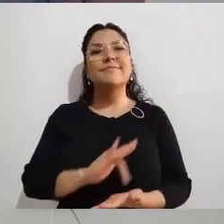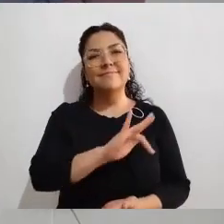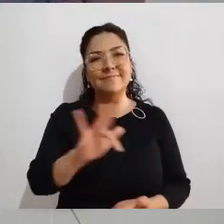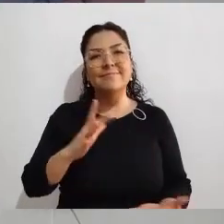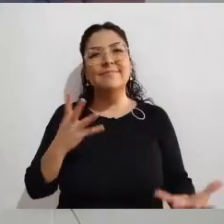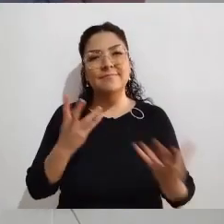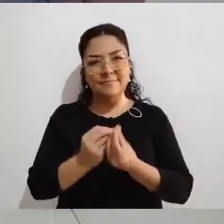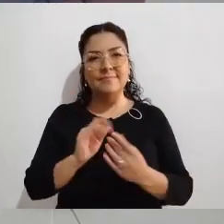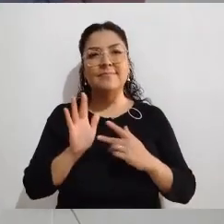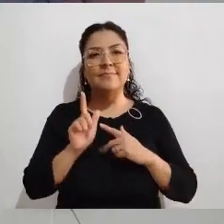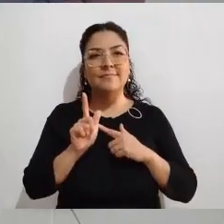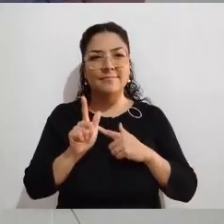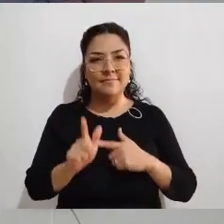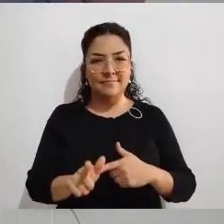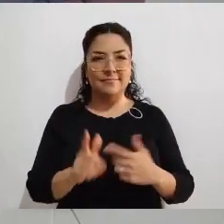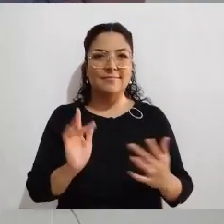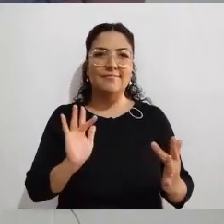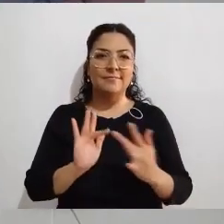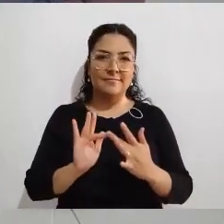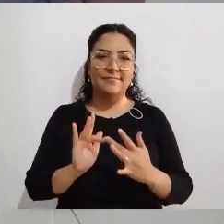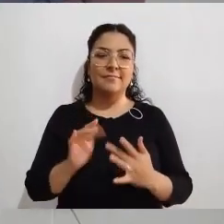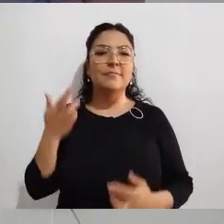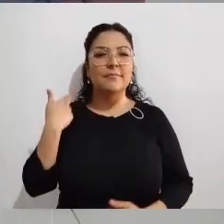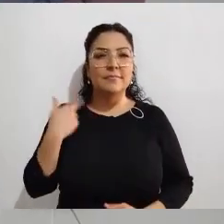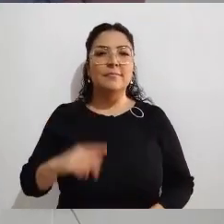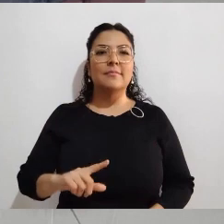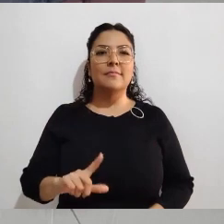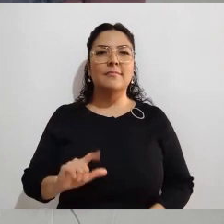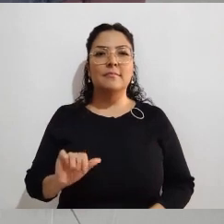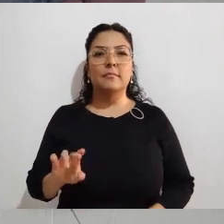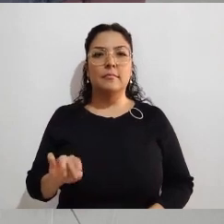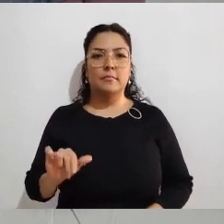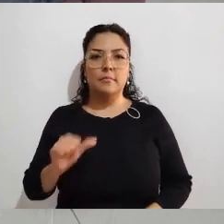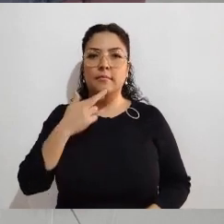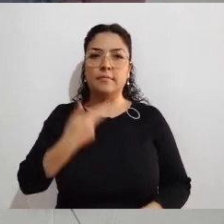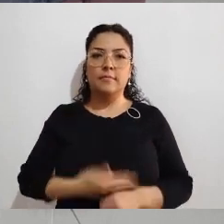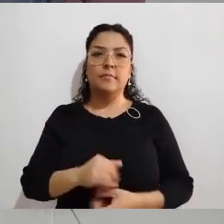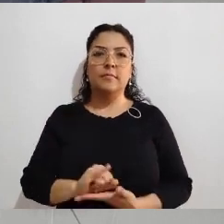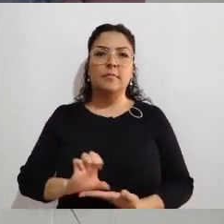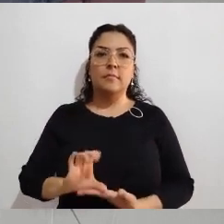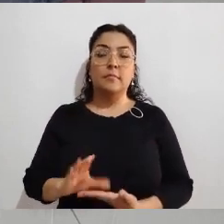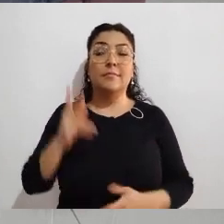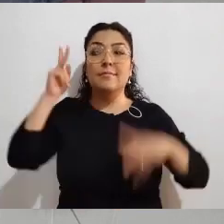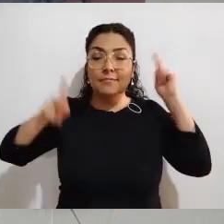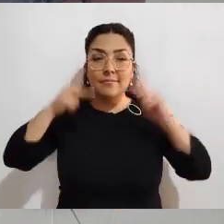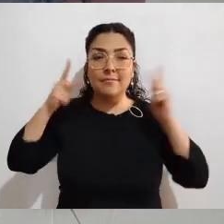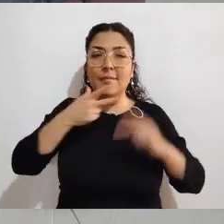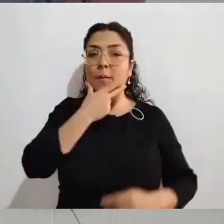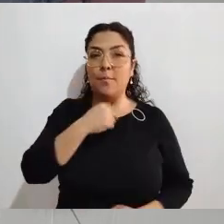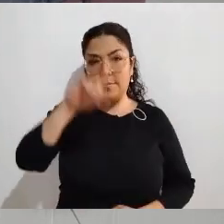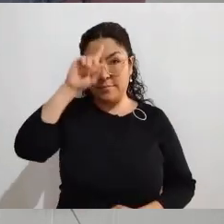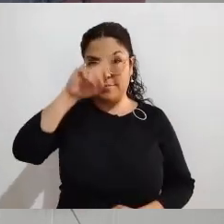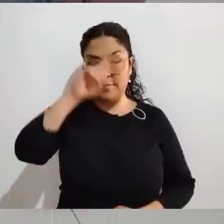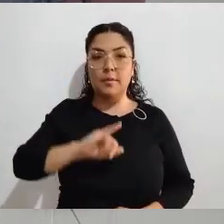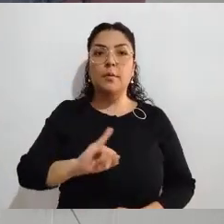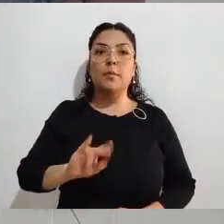Muchas gracias por continuar con nosotros aquí en su programa La Urna, programa de radio y televisión del Instituto Electoral de Coahuila. Juan Carlos Cisneros Ruiz,